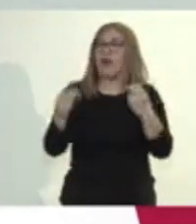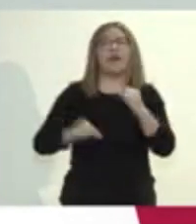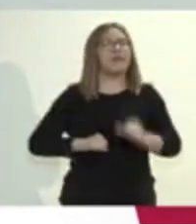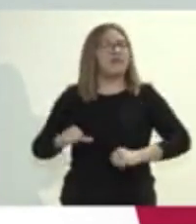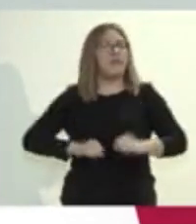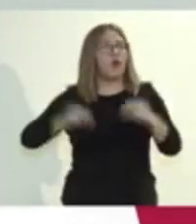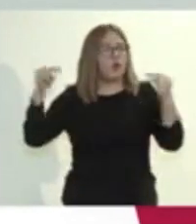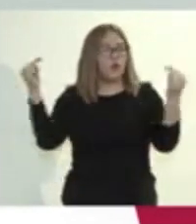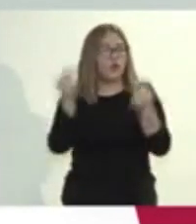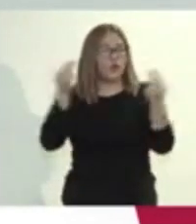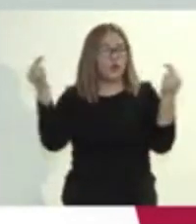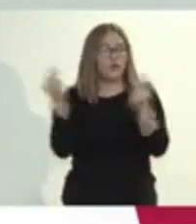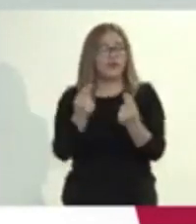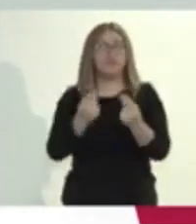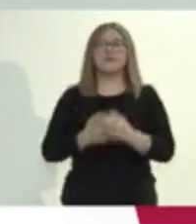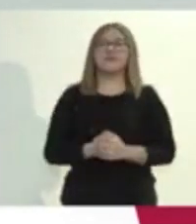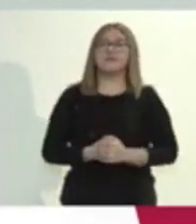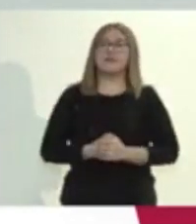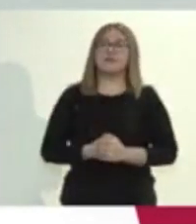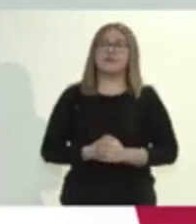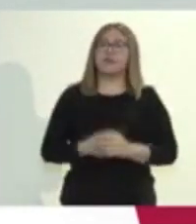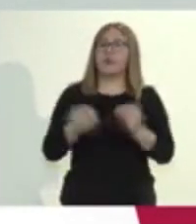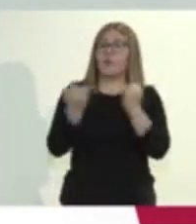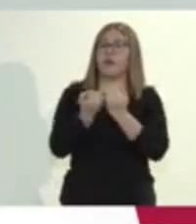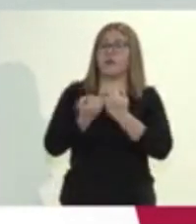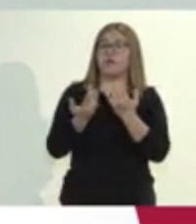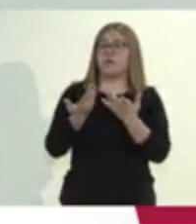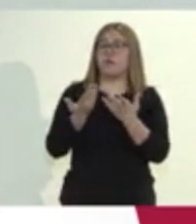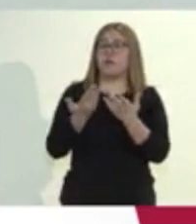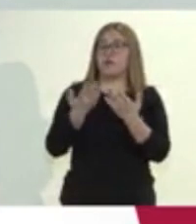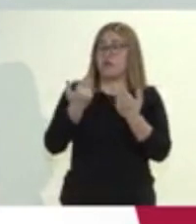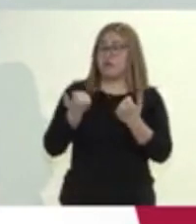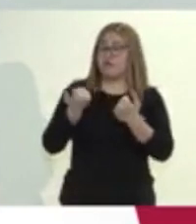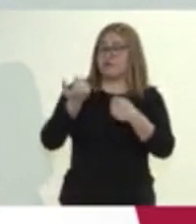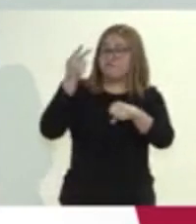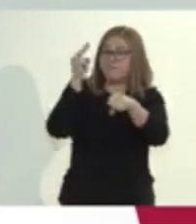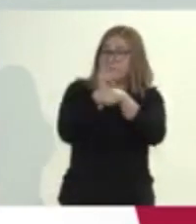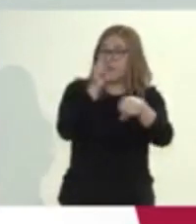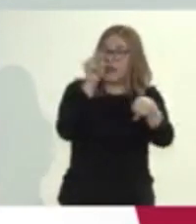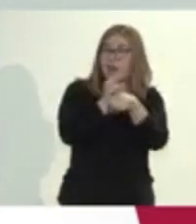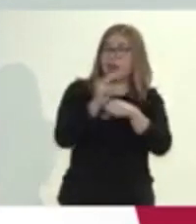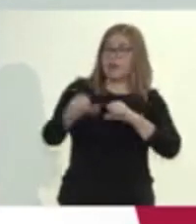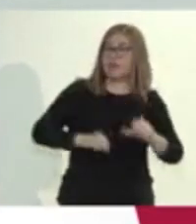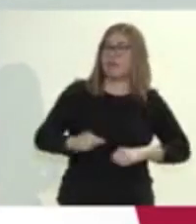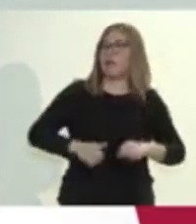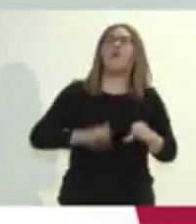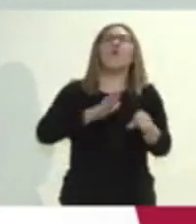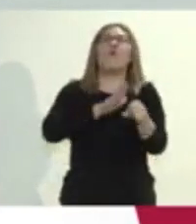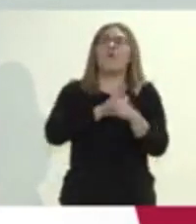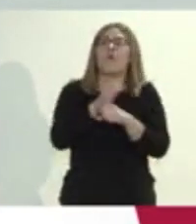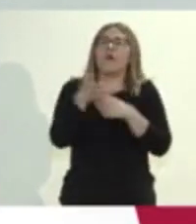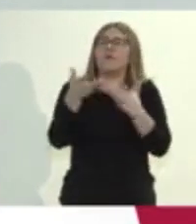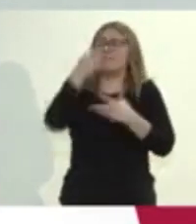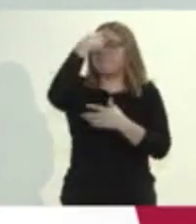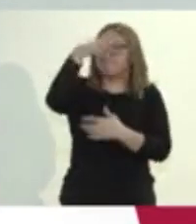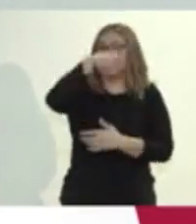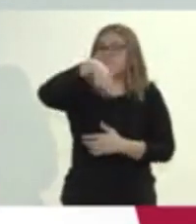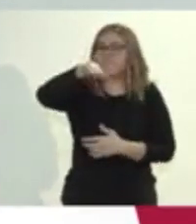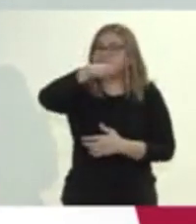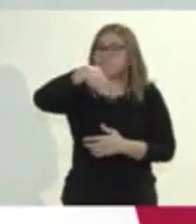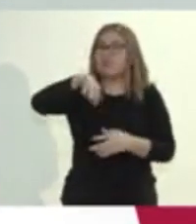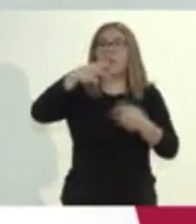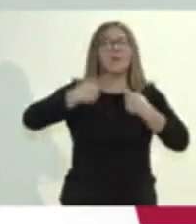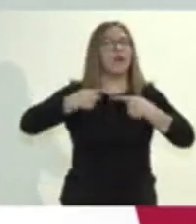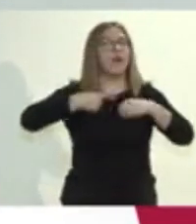esenciales. Y también el no incrementar la vigilancia epidemiológica, que son las acciones que vamos a realizar para la búsqueda oportuna de